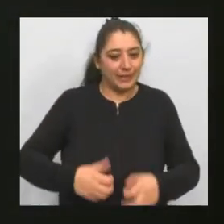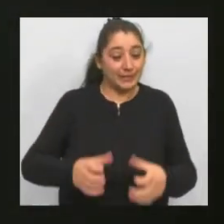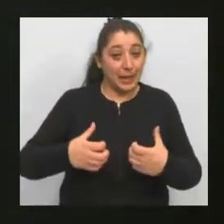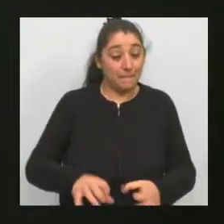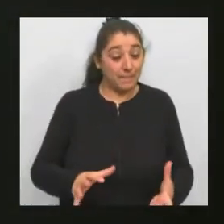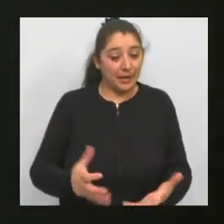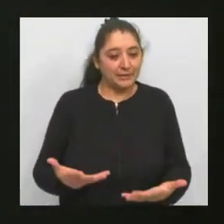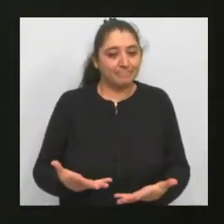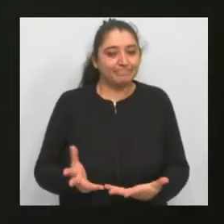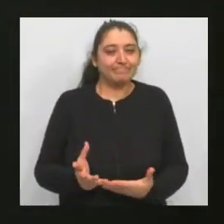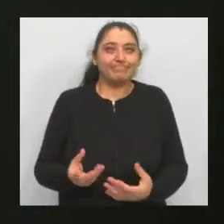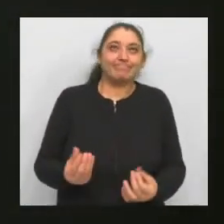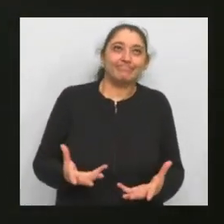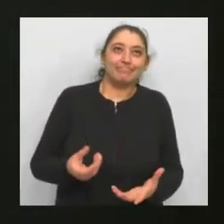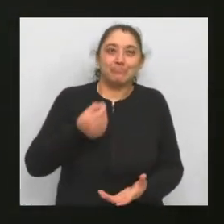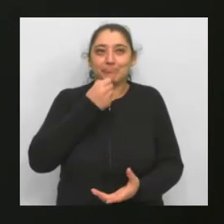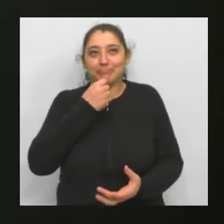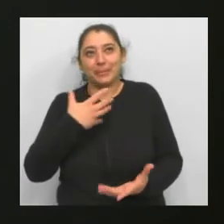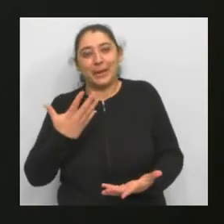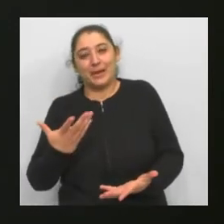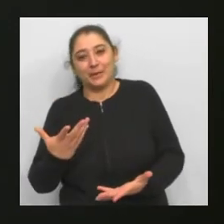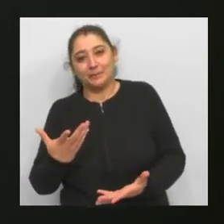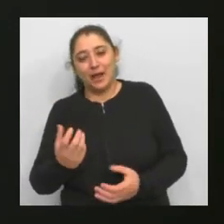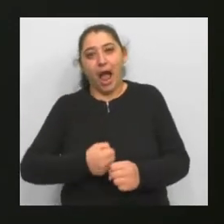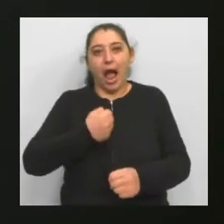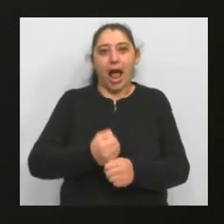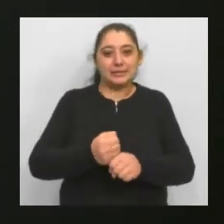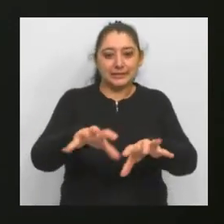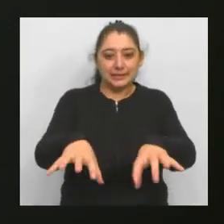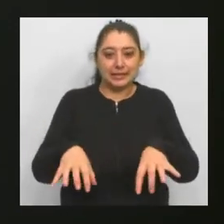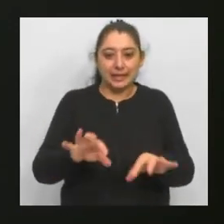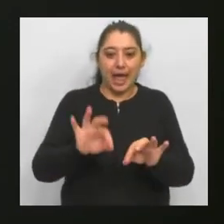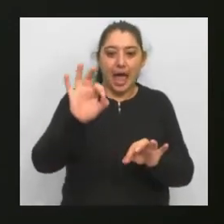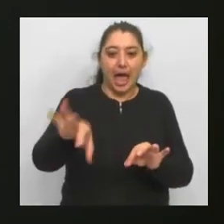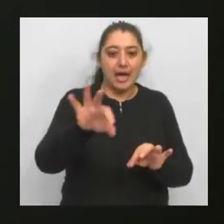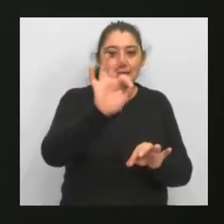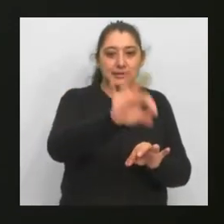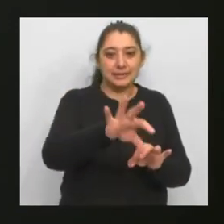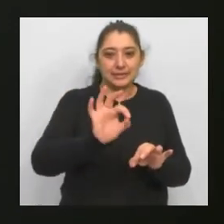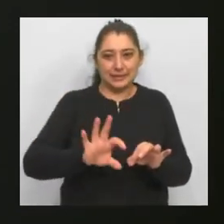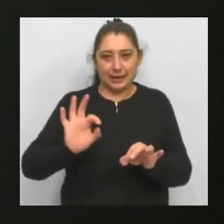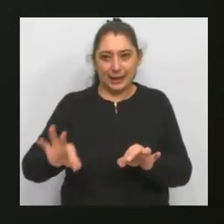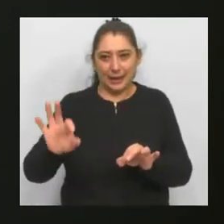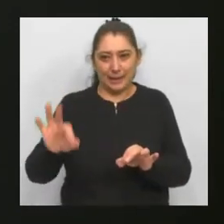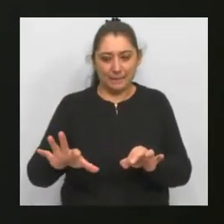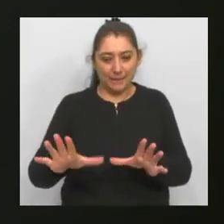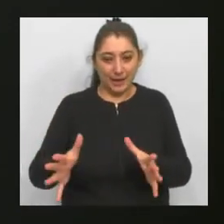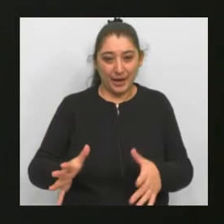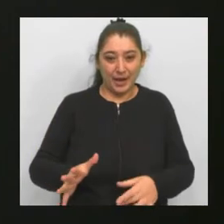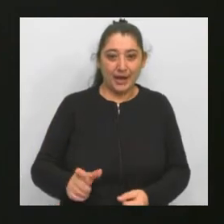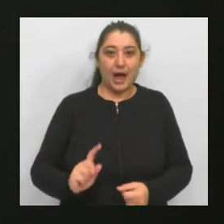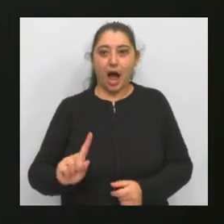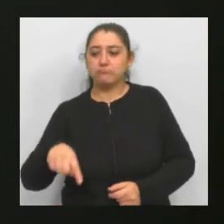hasta cierta, por ejemplo, tendencia a hacer huertas o sembrar o cultivar, hay